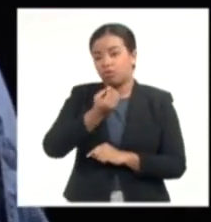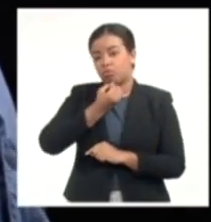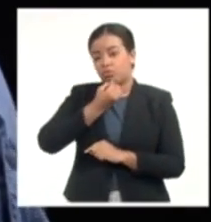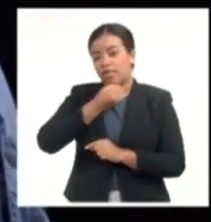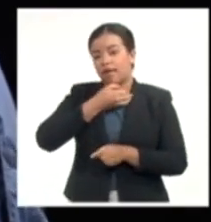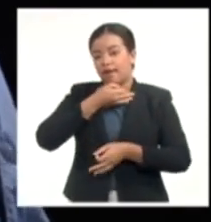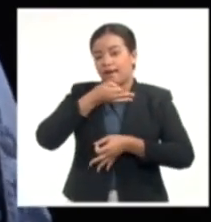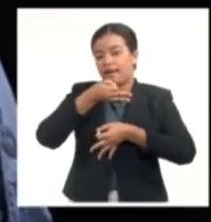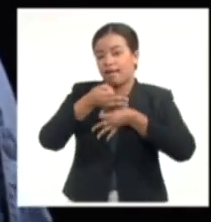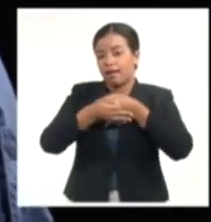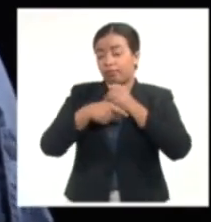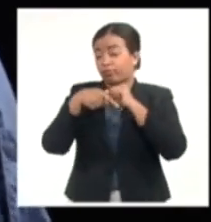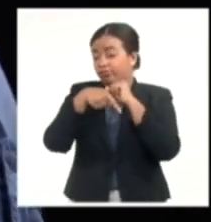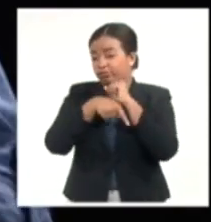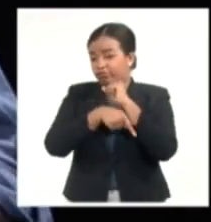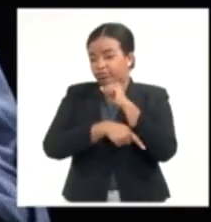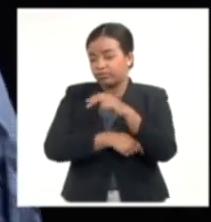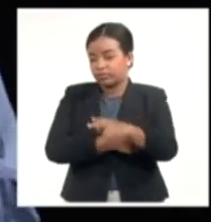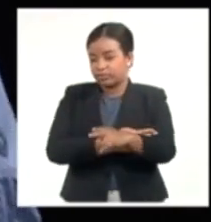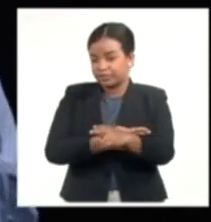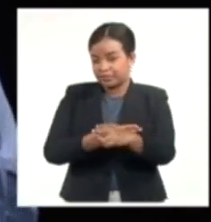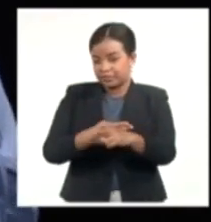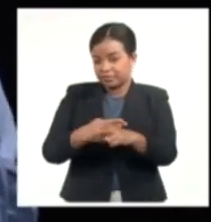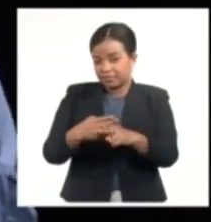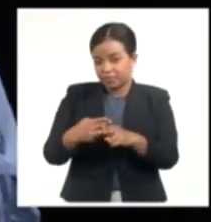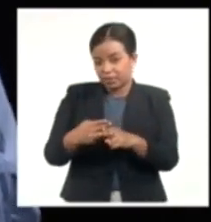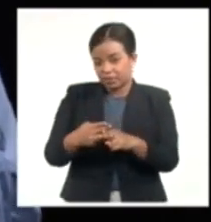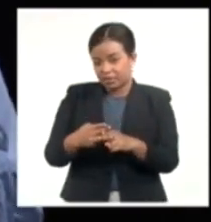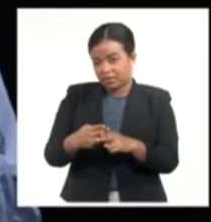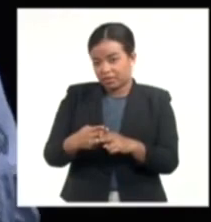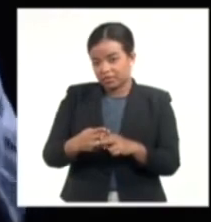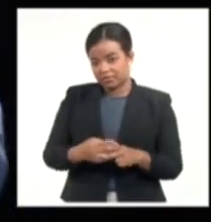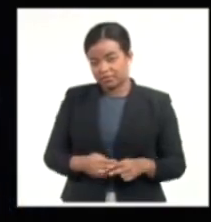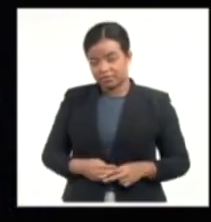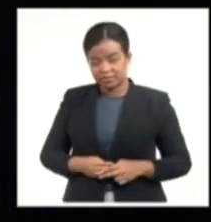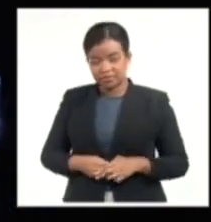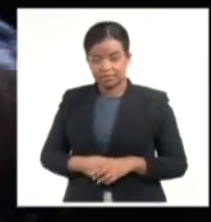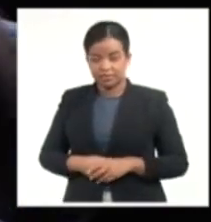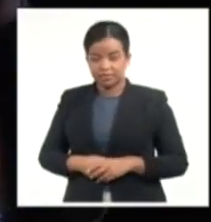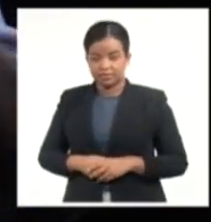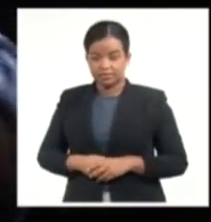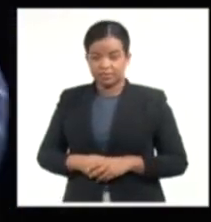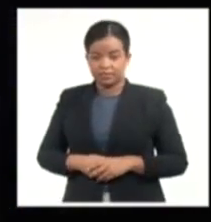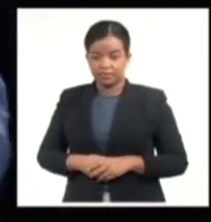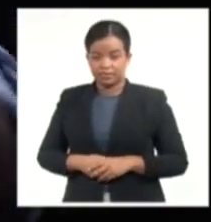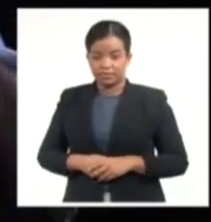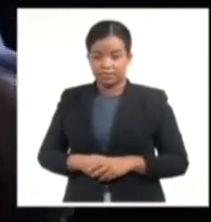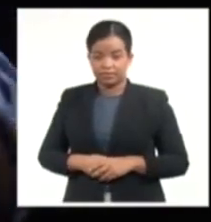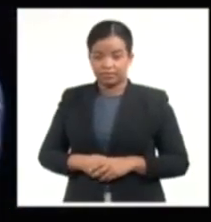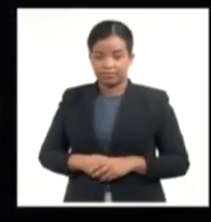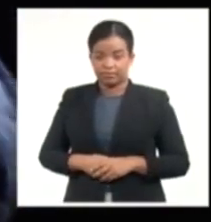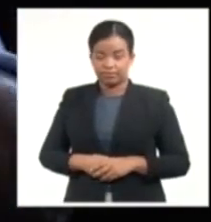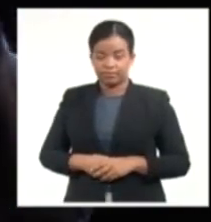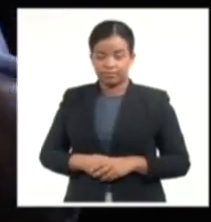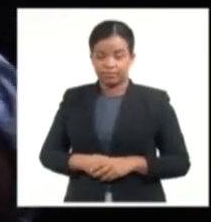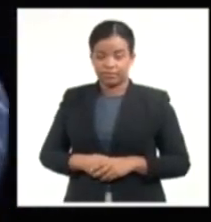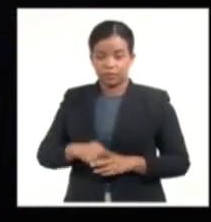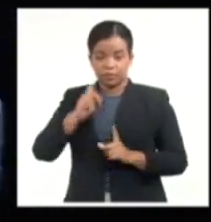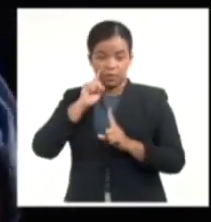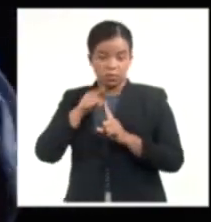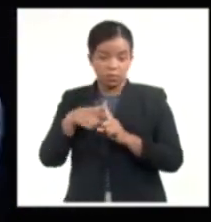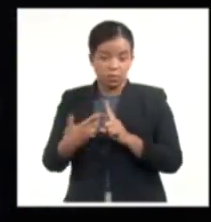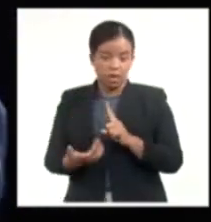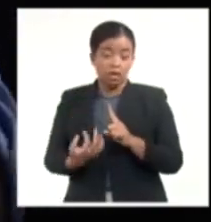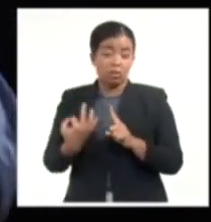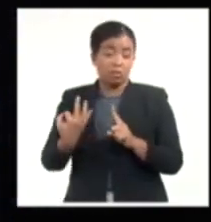poder contarla con ese hilo conductor, el enigma de Cuba.